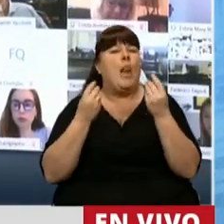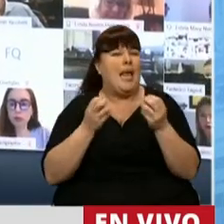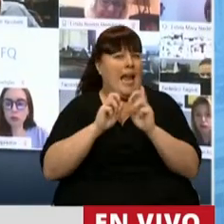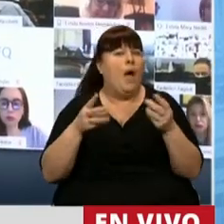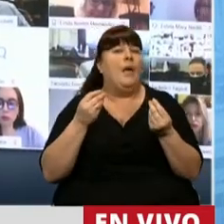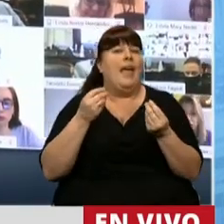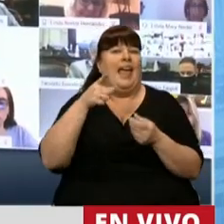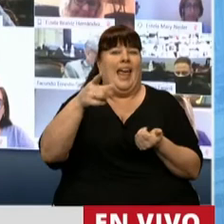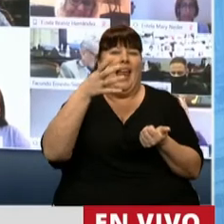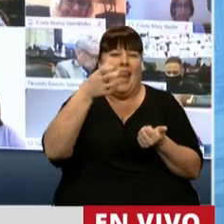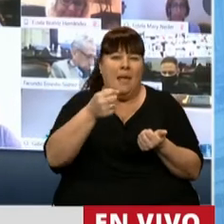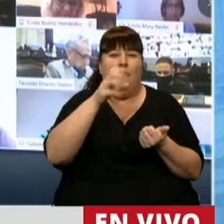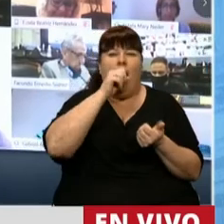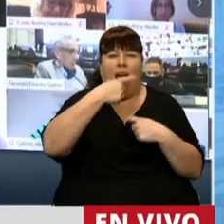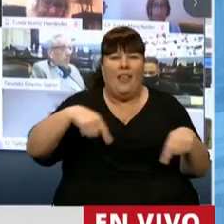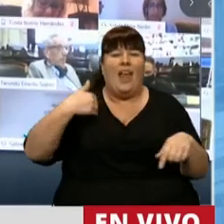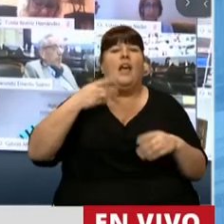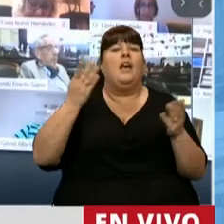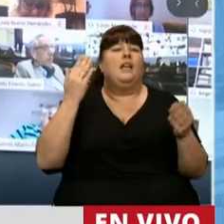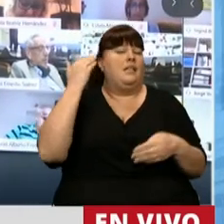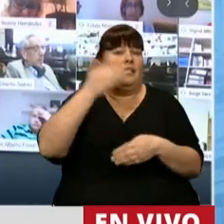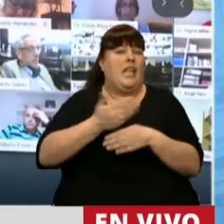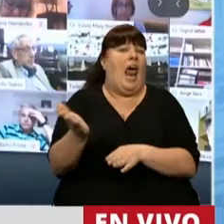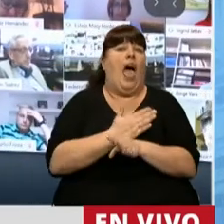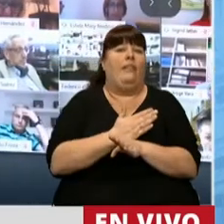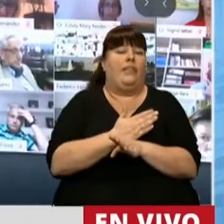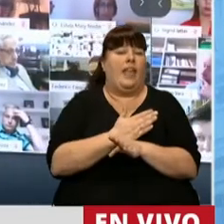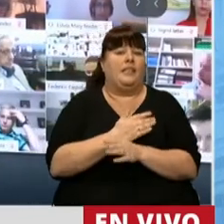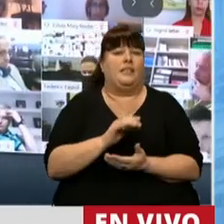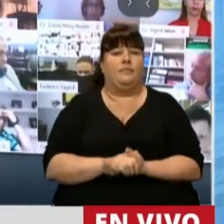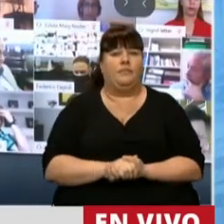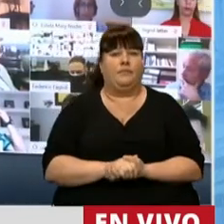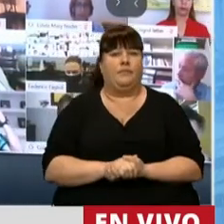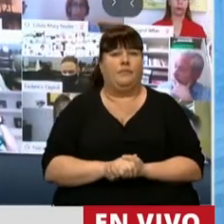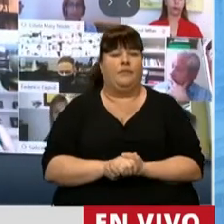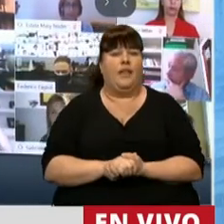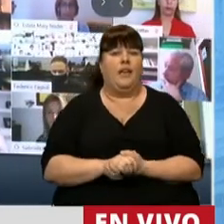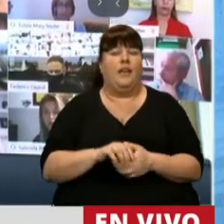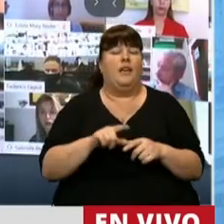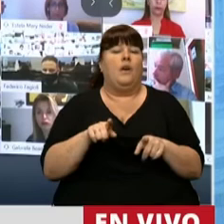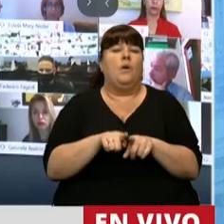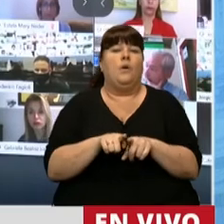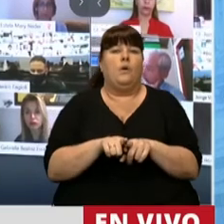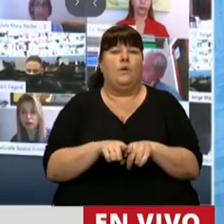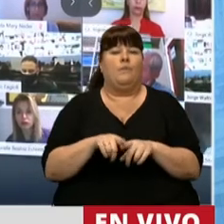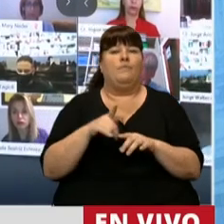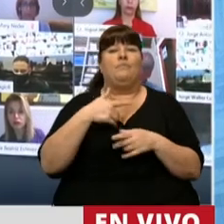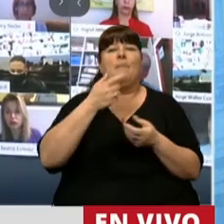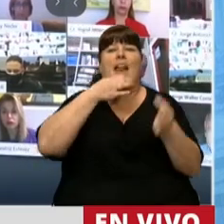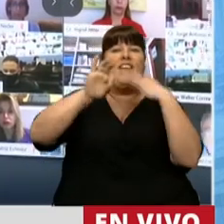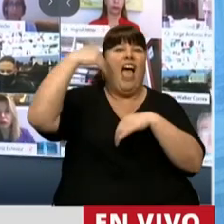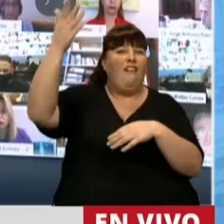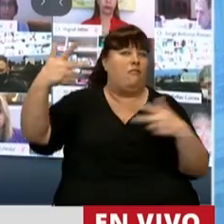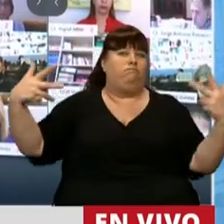al sector citrícola argentino el cierre anticipado de la campaña de